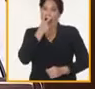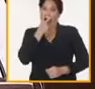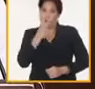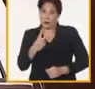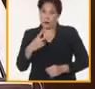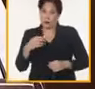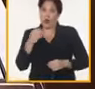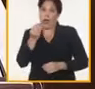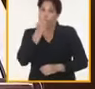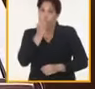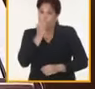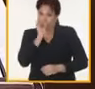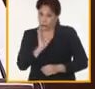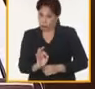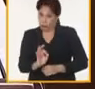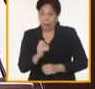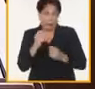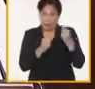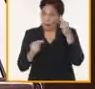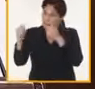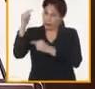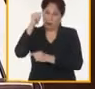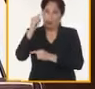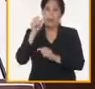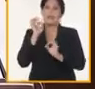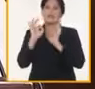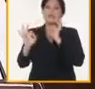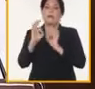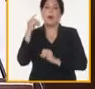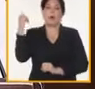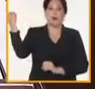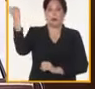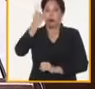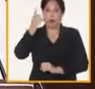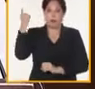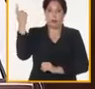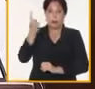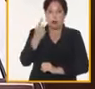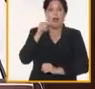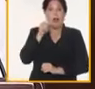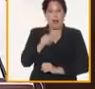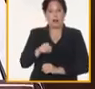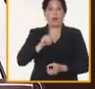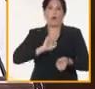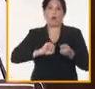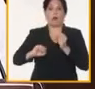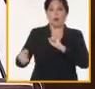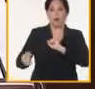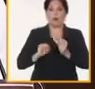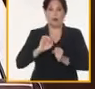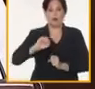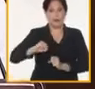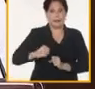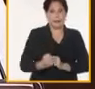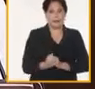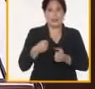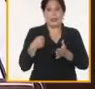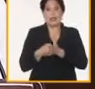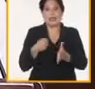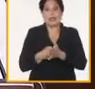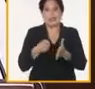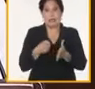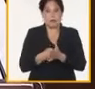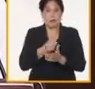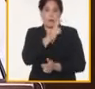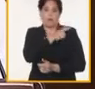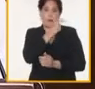actividad, que constituye un asunto de seguridad nacional, ha contado con el control, exigencia e impulso de los